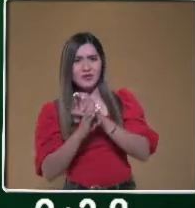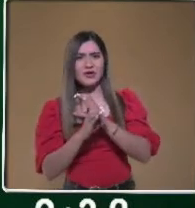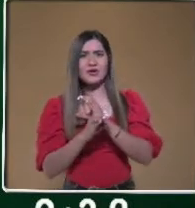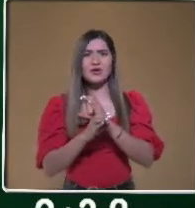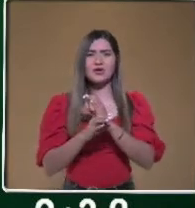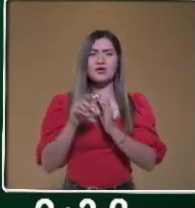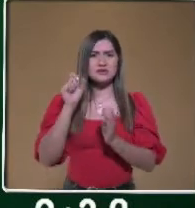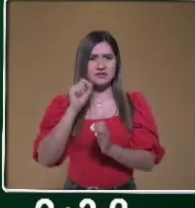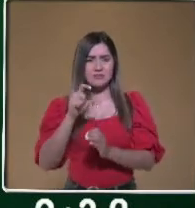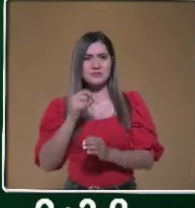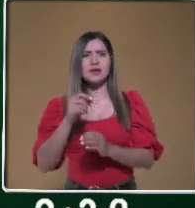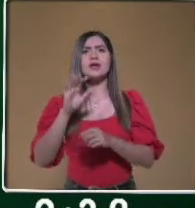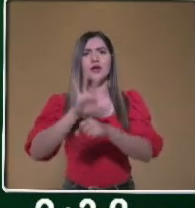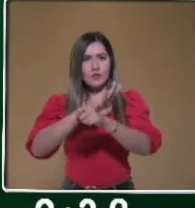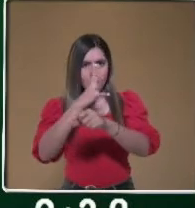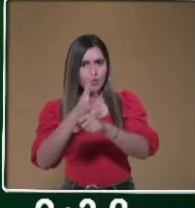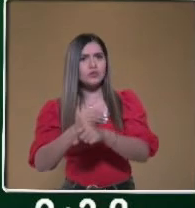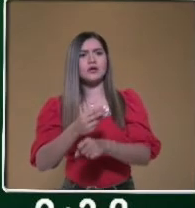o reutilizables.